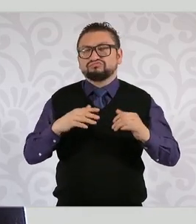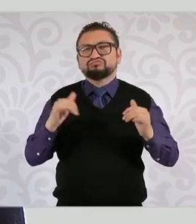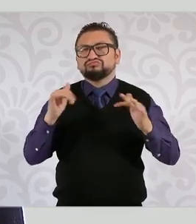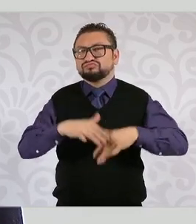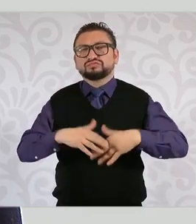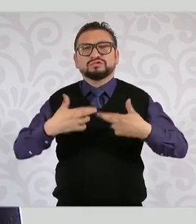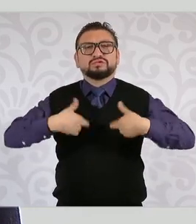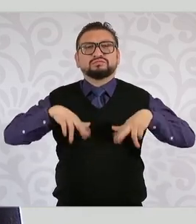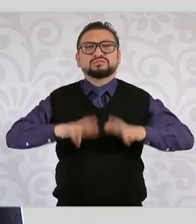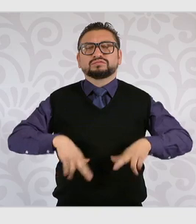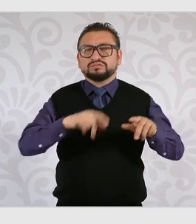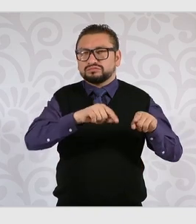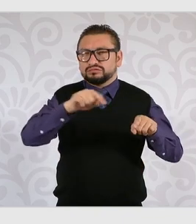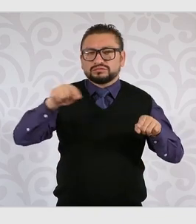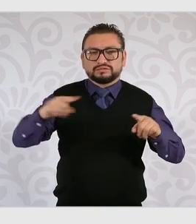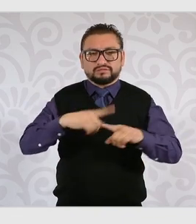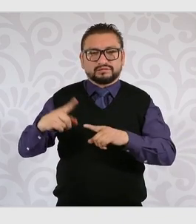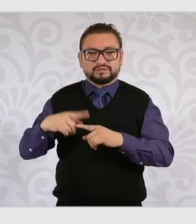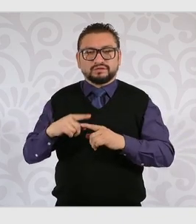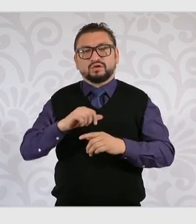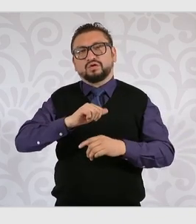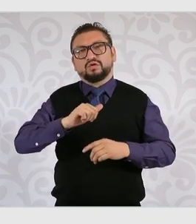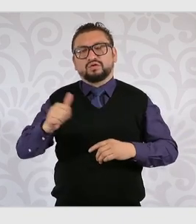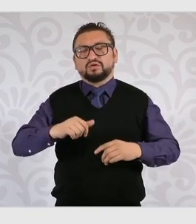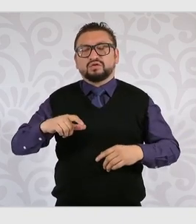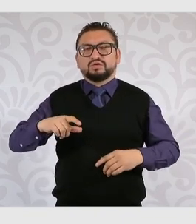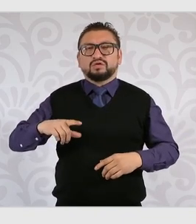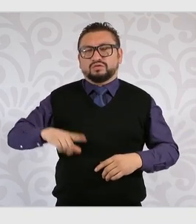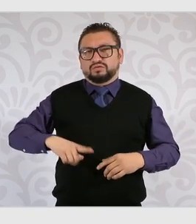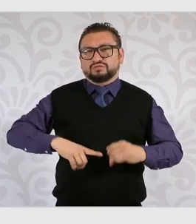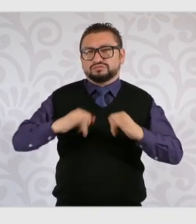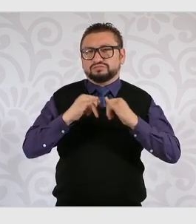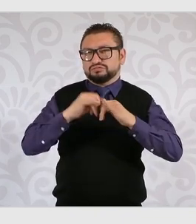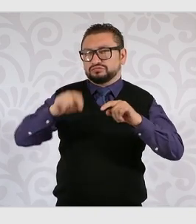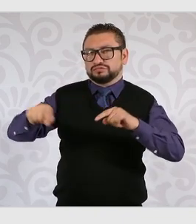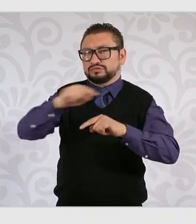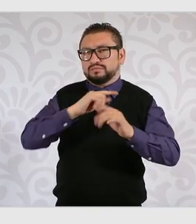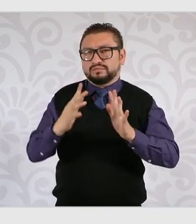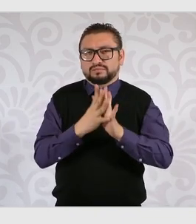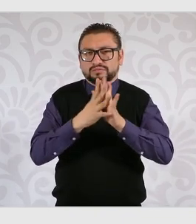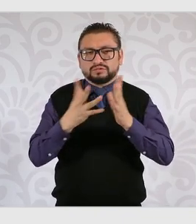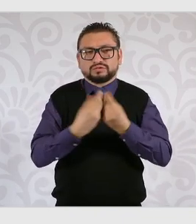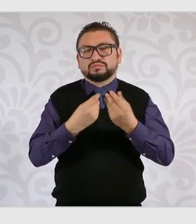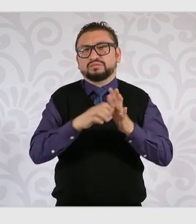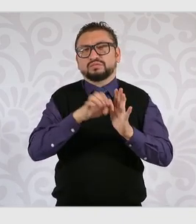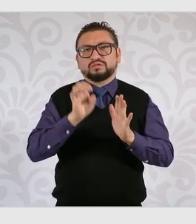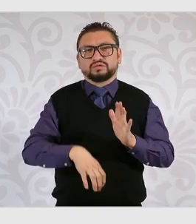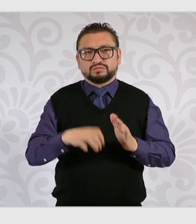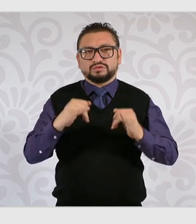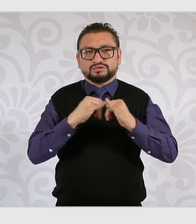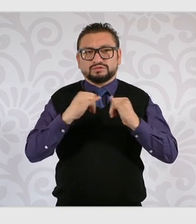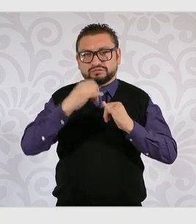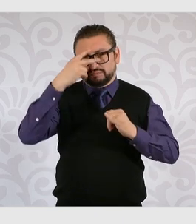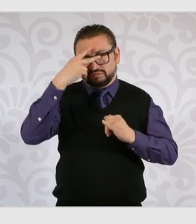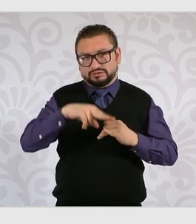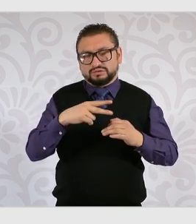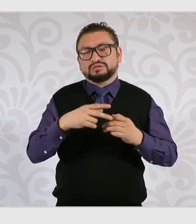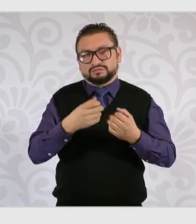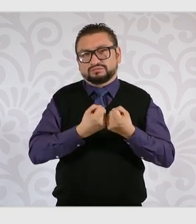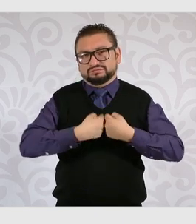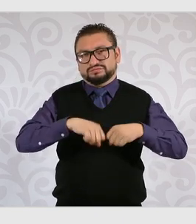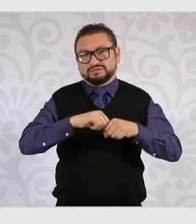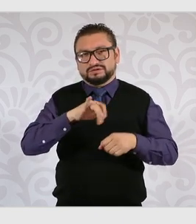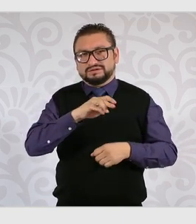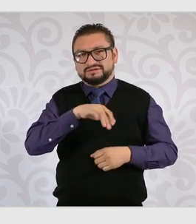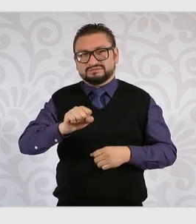representantes, donde también han participado otras instancias del gobierno de México. Quiero destacar aquí, por ejemplo, el Instituto Mexicano del Seguro Social,